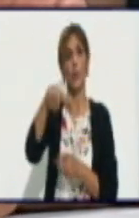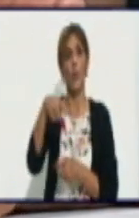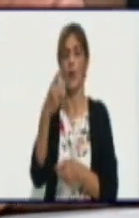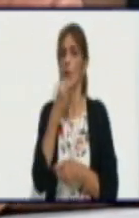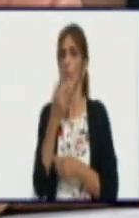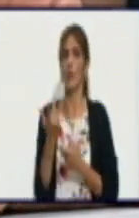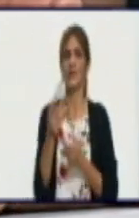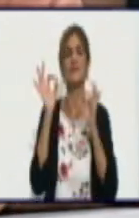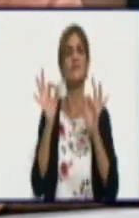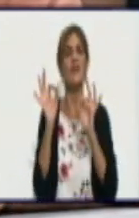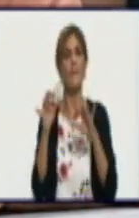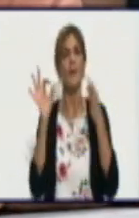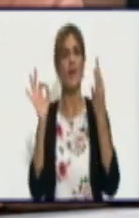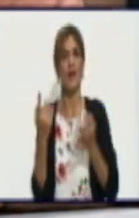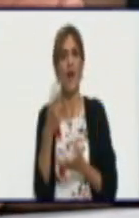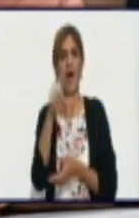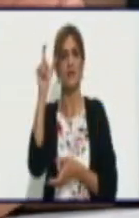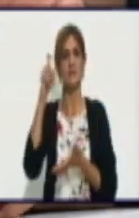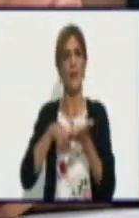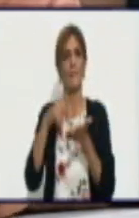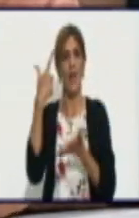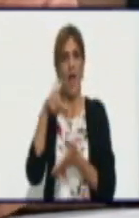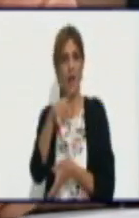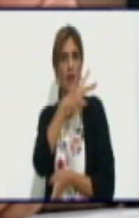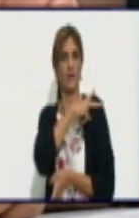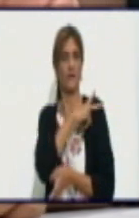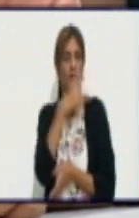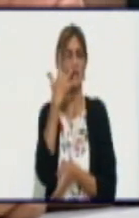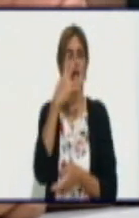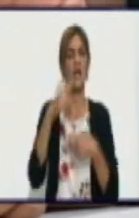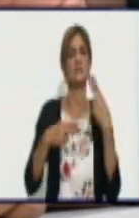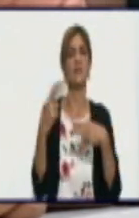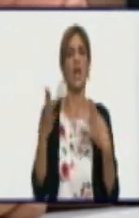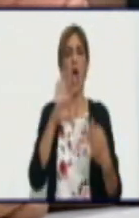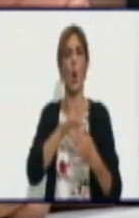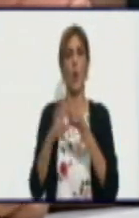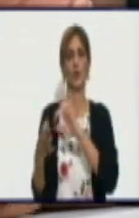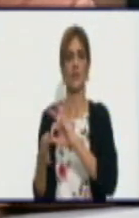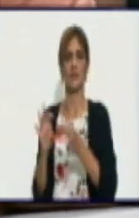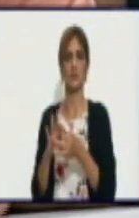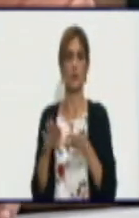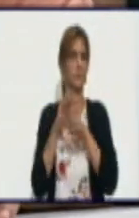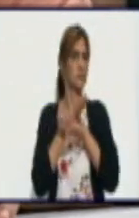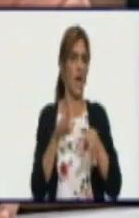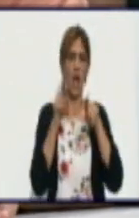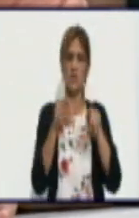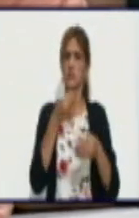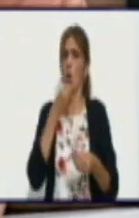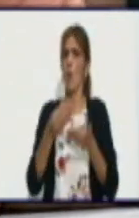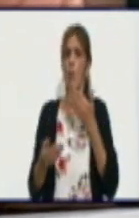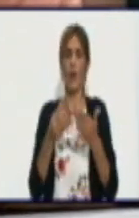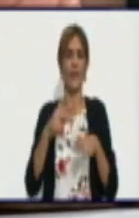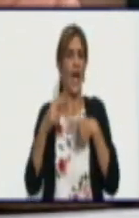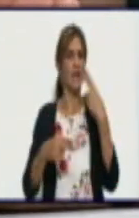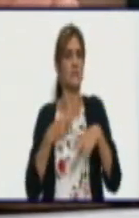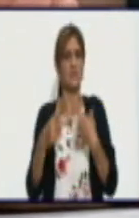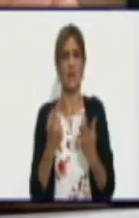para hacer esa actividad que le correspondía al productor con la empresa. Eso se rompe, puede hacerlo el productor directo.